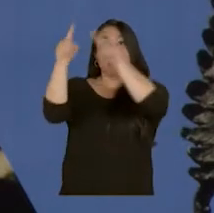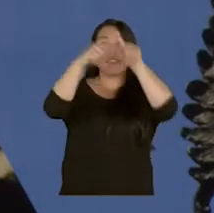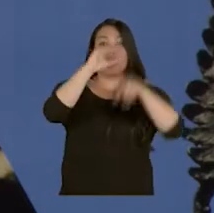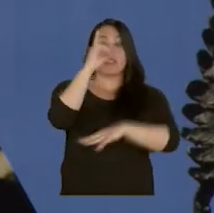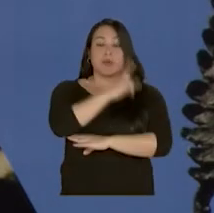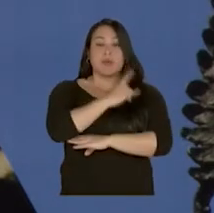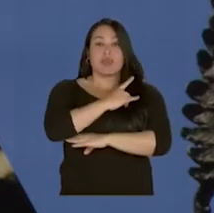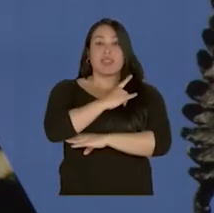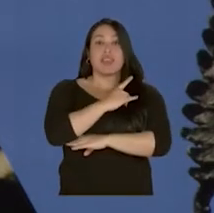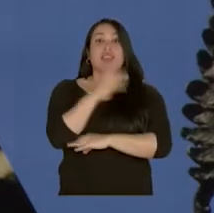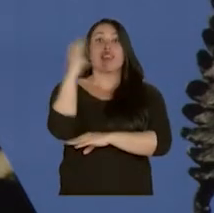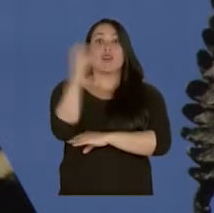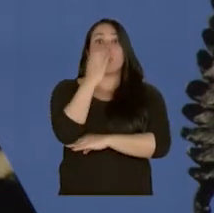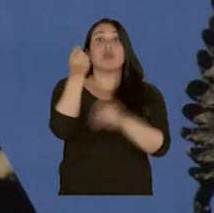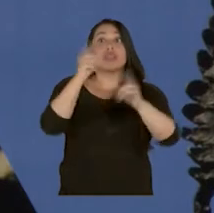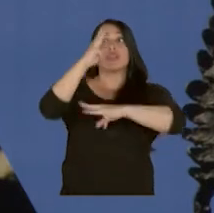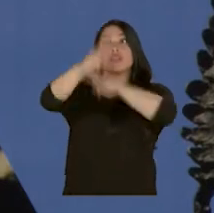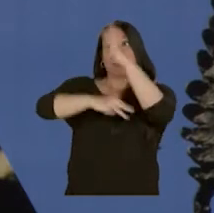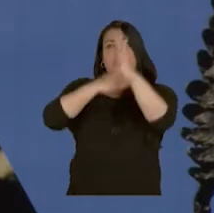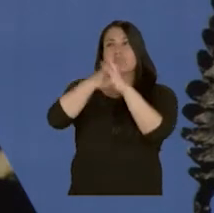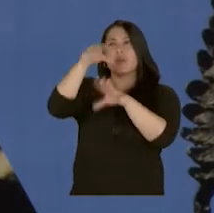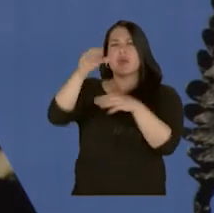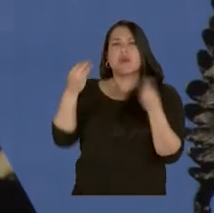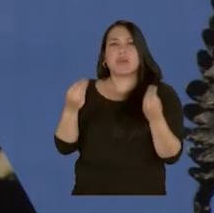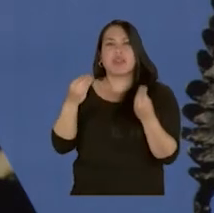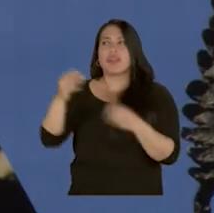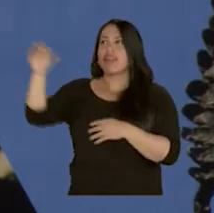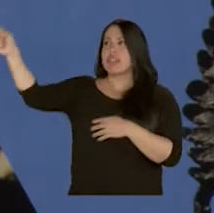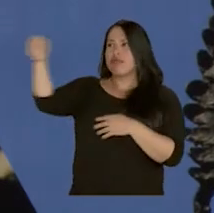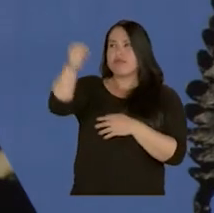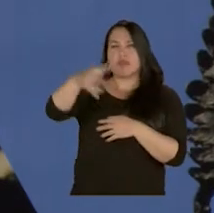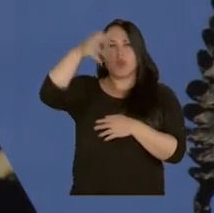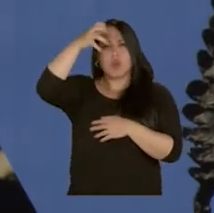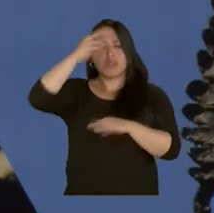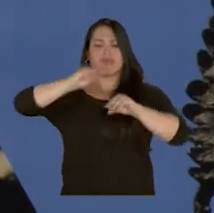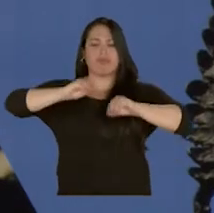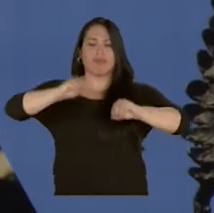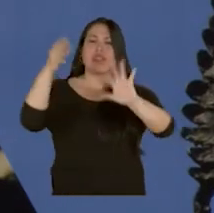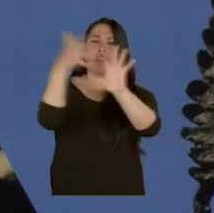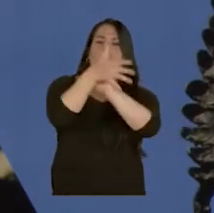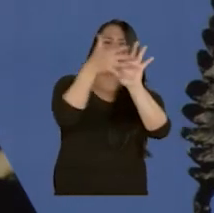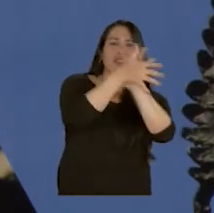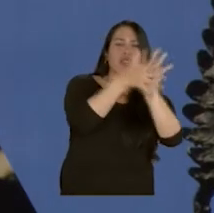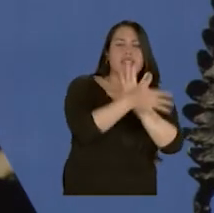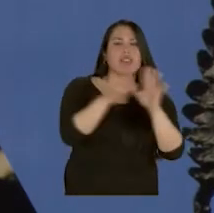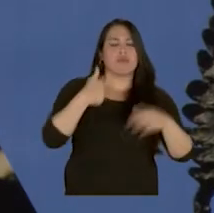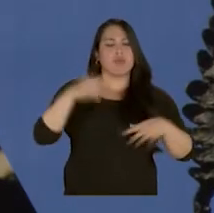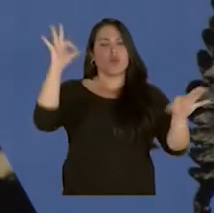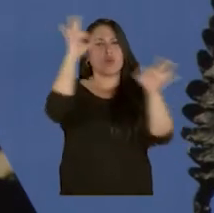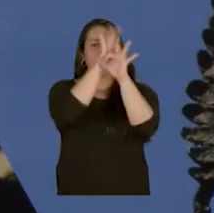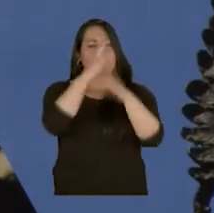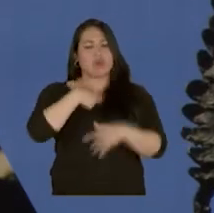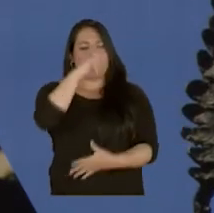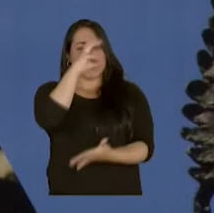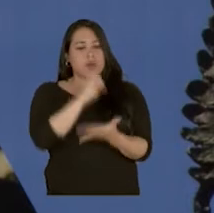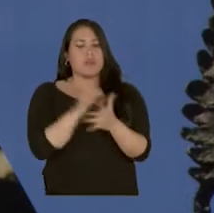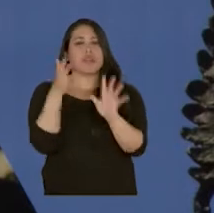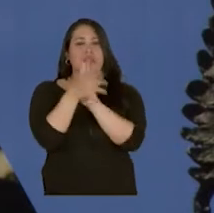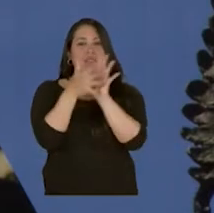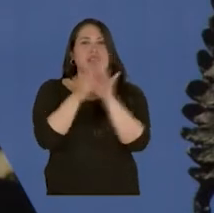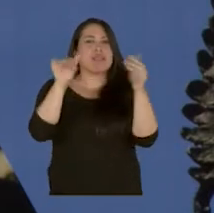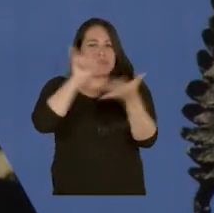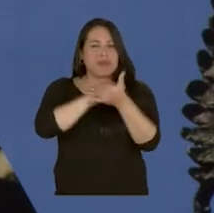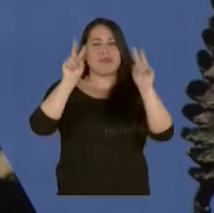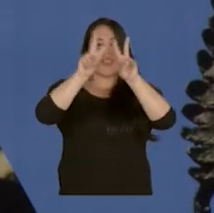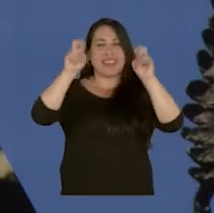Colombia y del mundo a aportar sus conocimientos, a aportar sus puntos de vista en relación con los